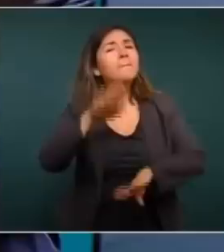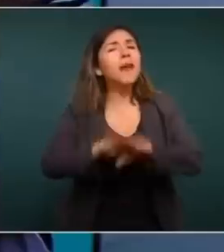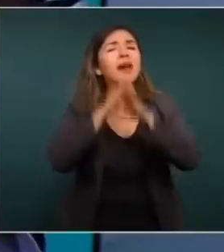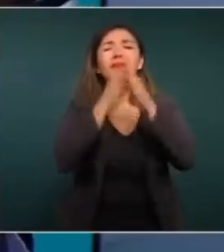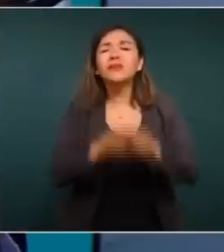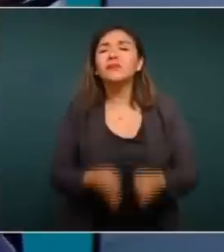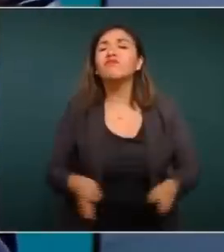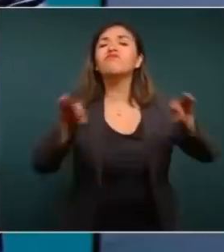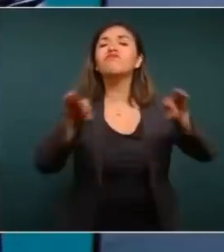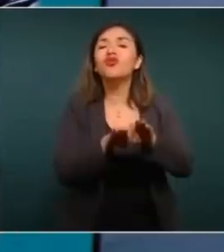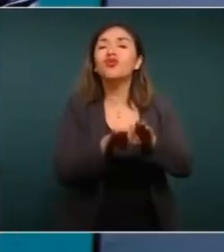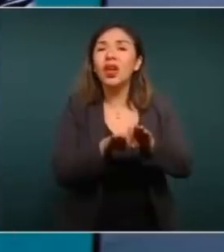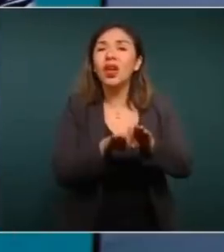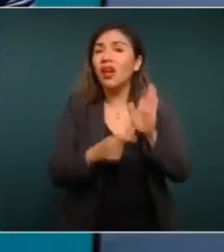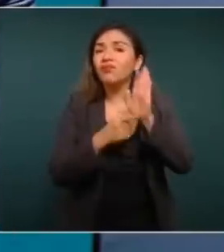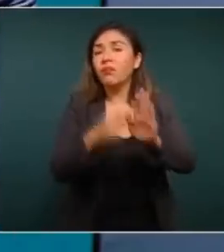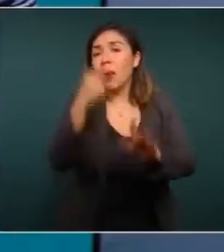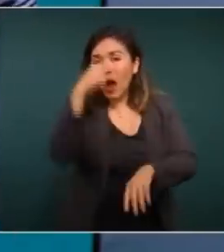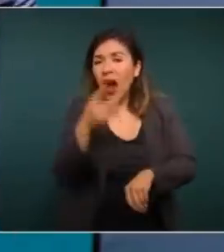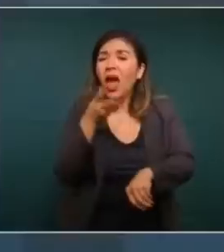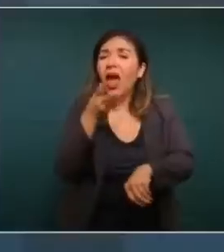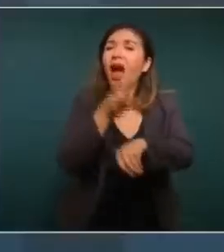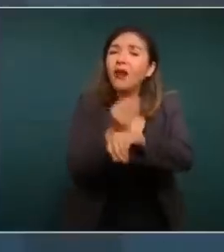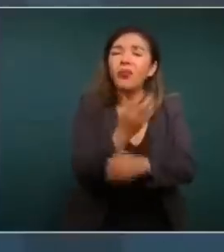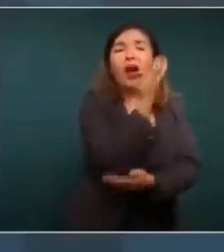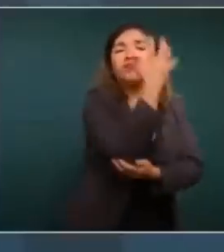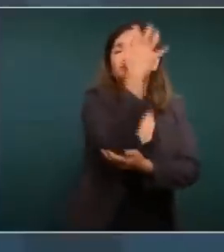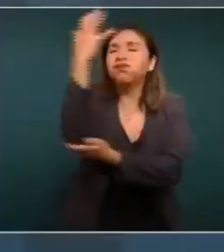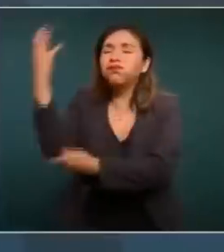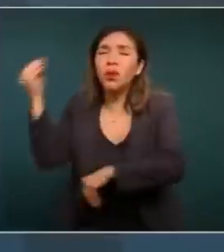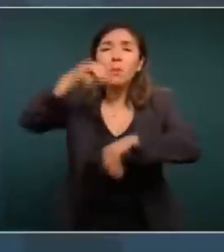importante de reforestación en el mundo.